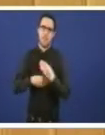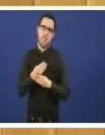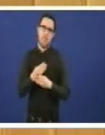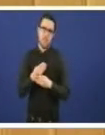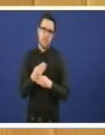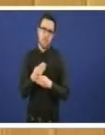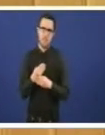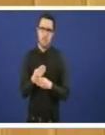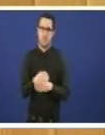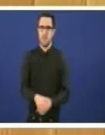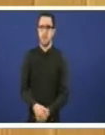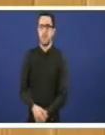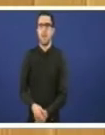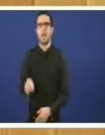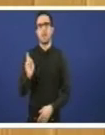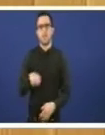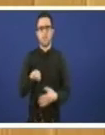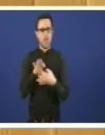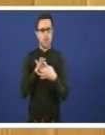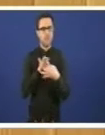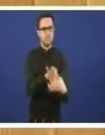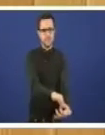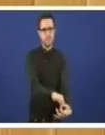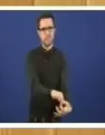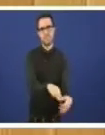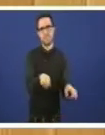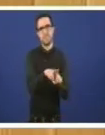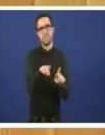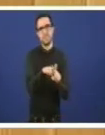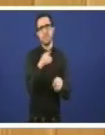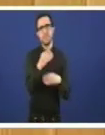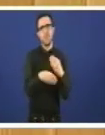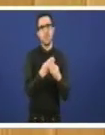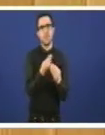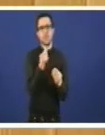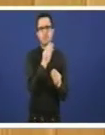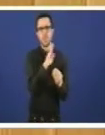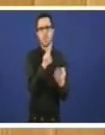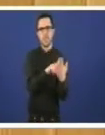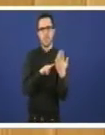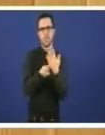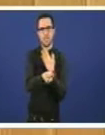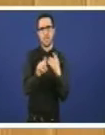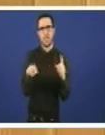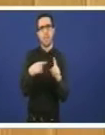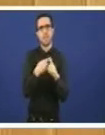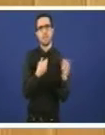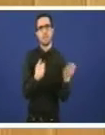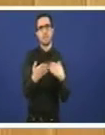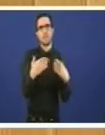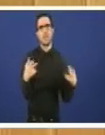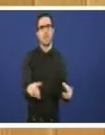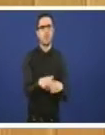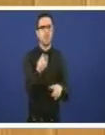a necesidade de establecer unha maior transparencia e unha maior interlocución ca sociedade a hora de